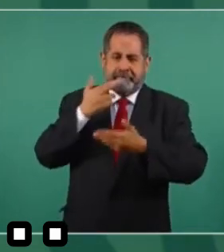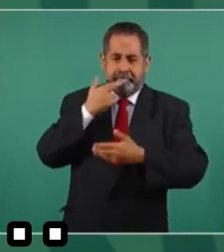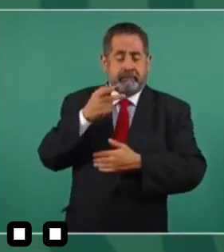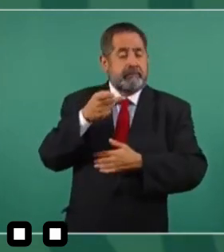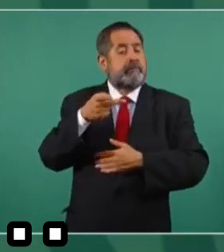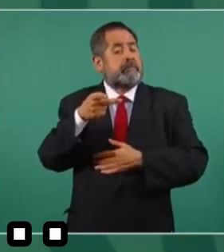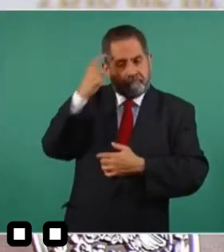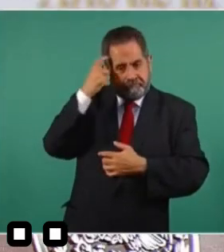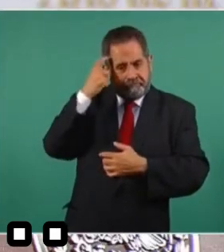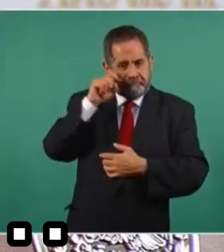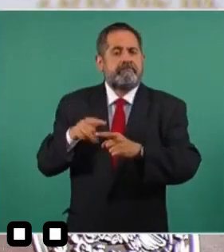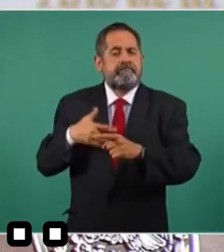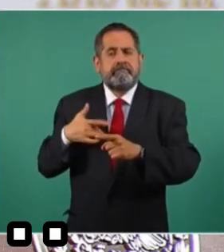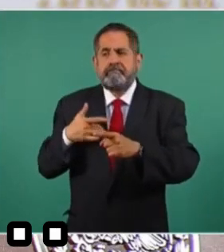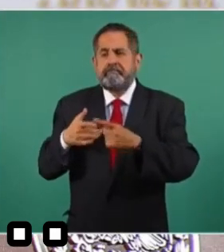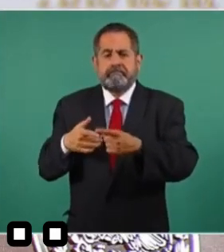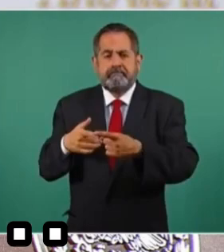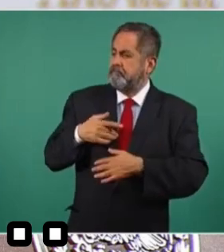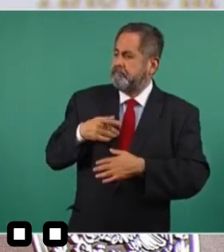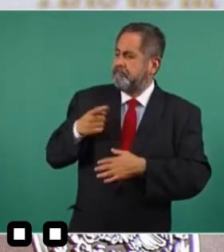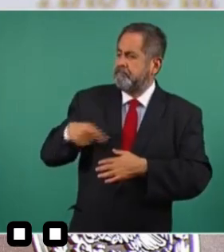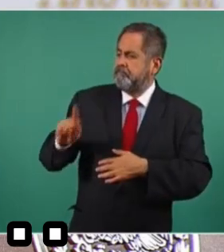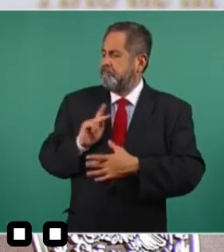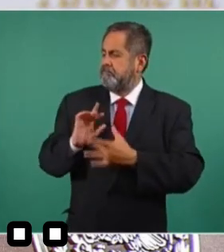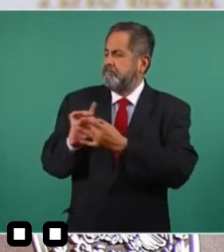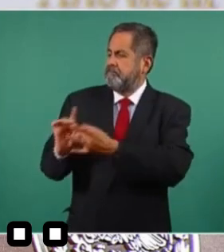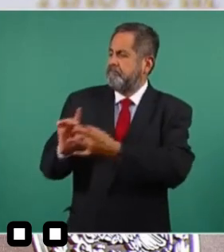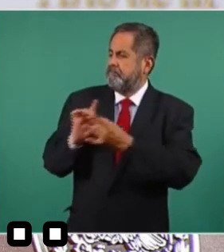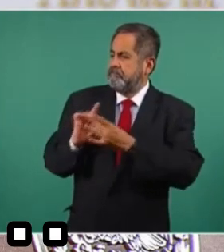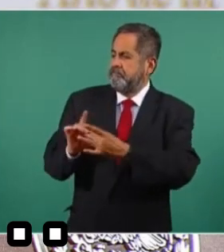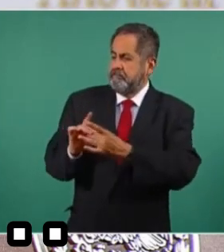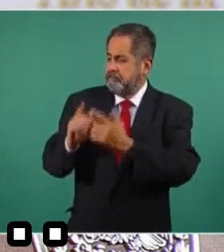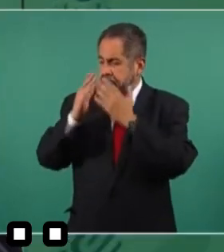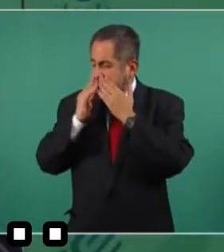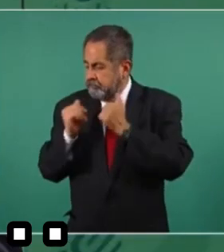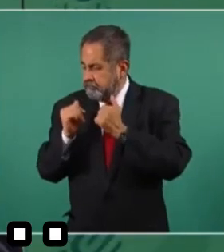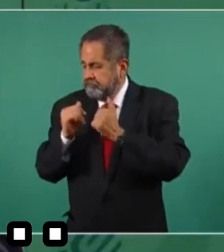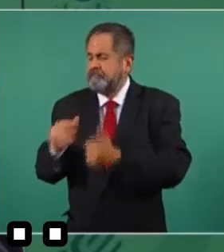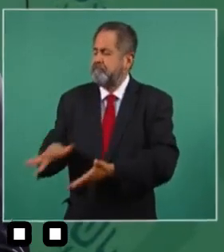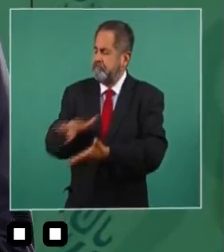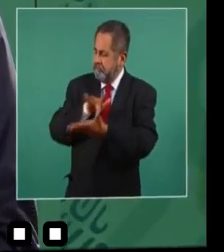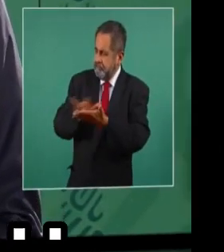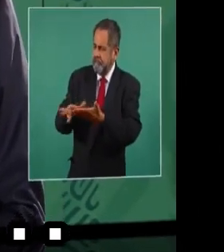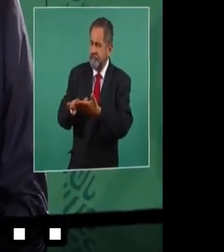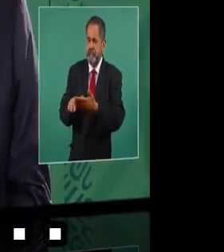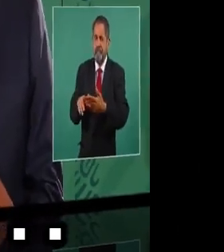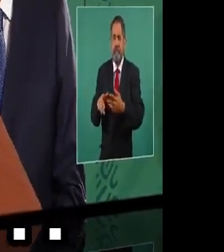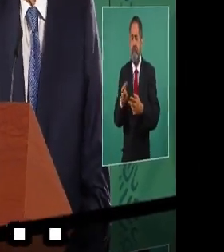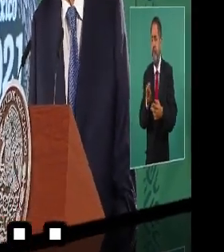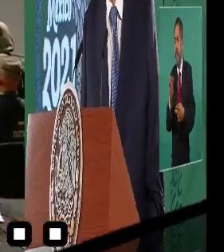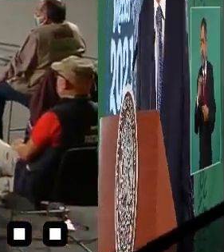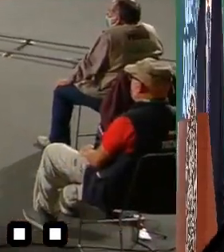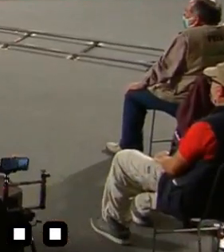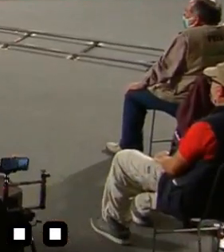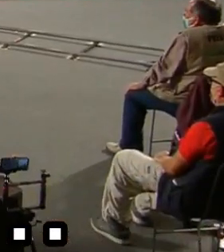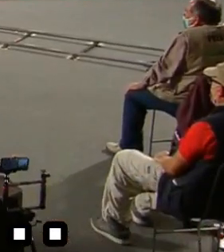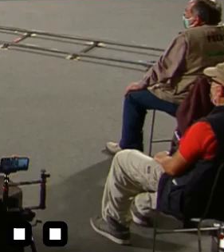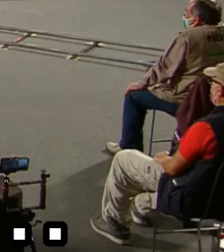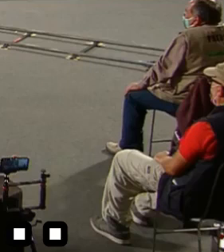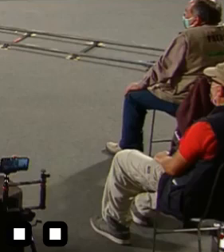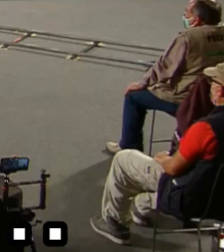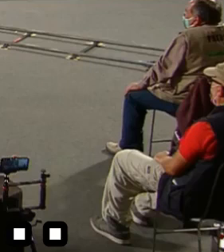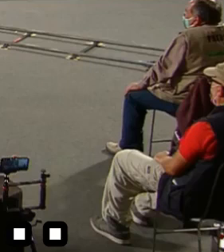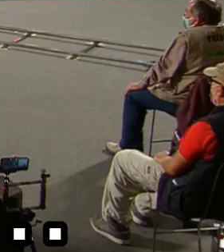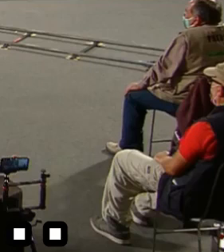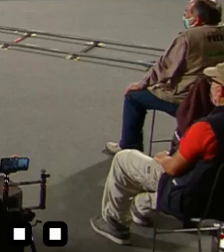también no dejen de voltear a ver a los desposeídos, a los necesitados, a los marginados. Yo creo que es un error. Prolongación del